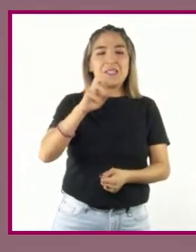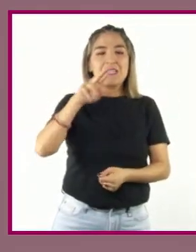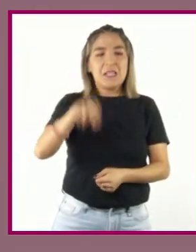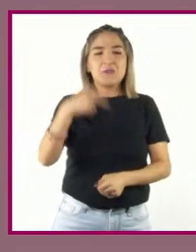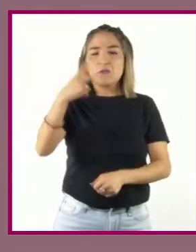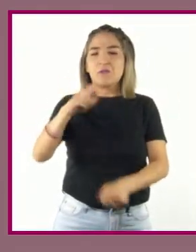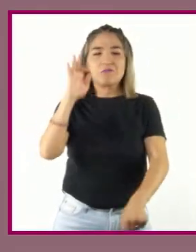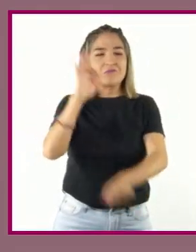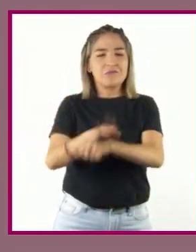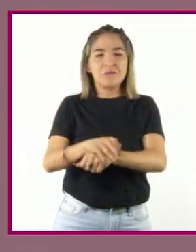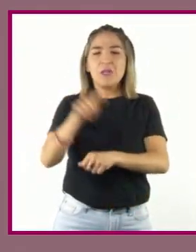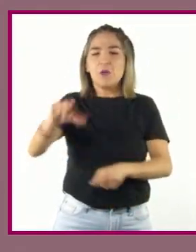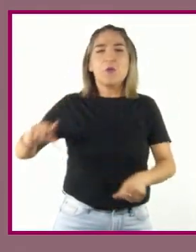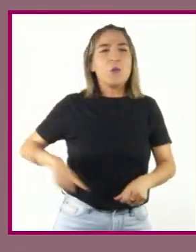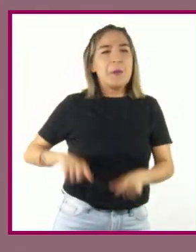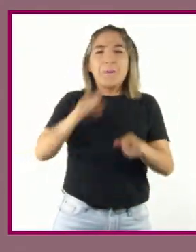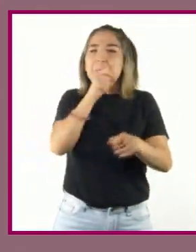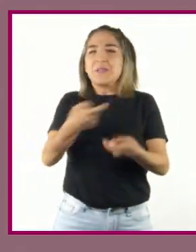se protege a sí misma.